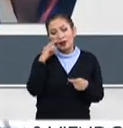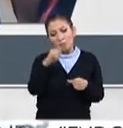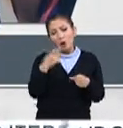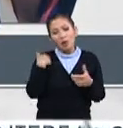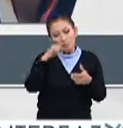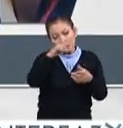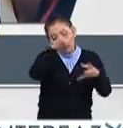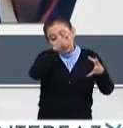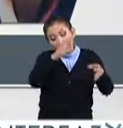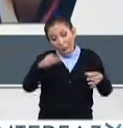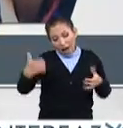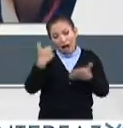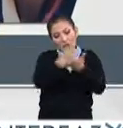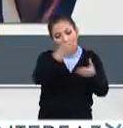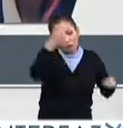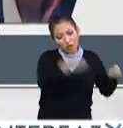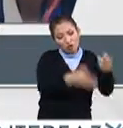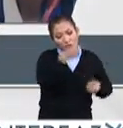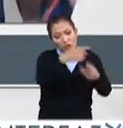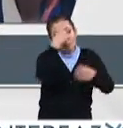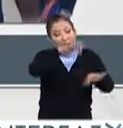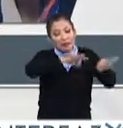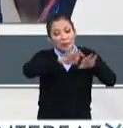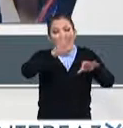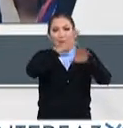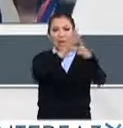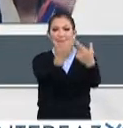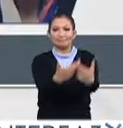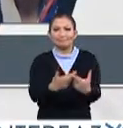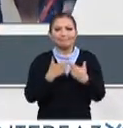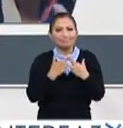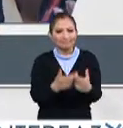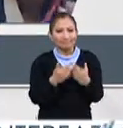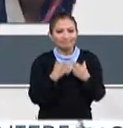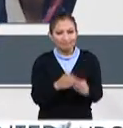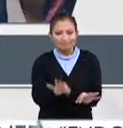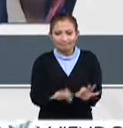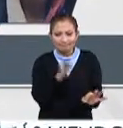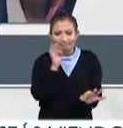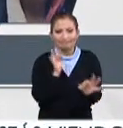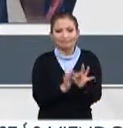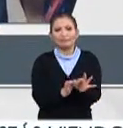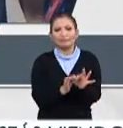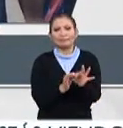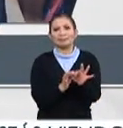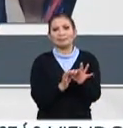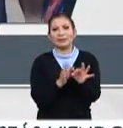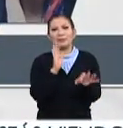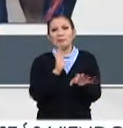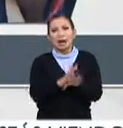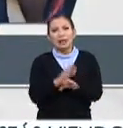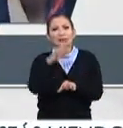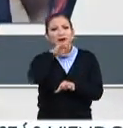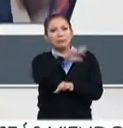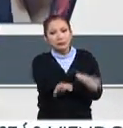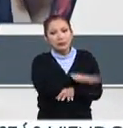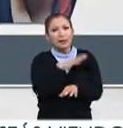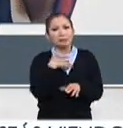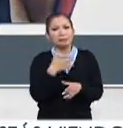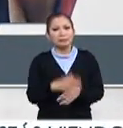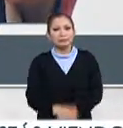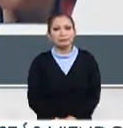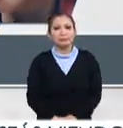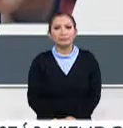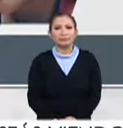colaborar para que todos estos trabajos sean muchísimas más completos, se concreten en forma más rápida, más eficaz.